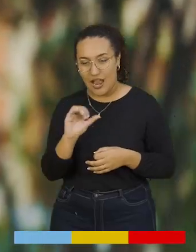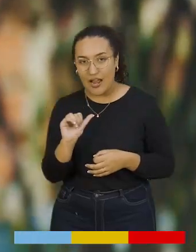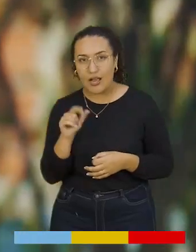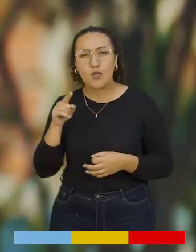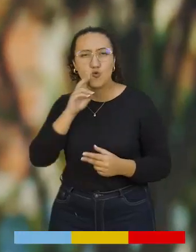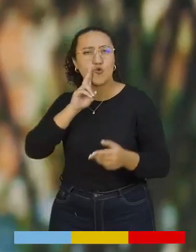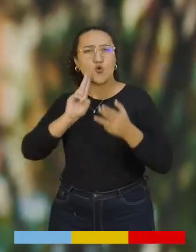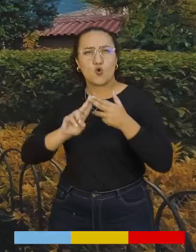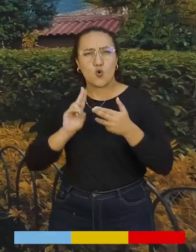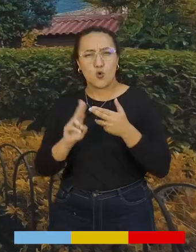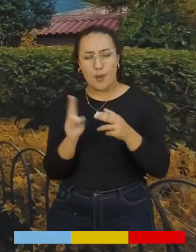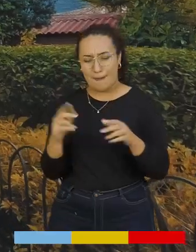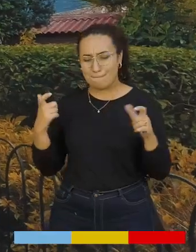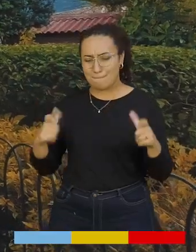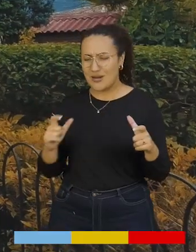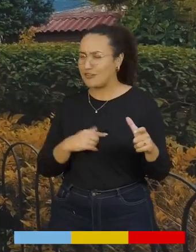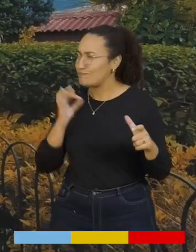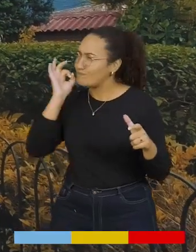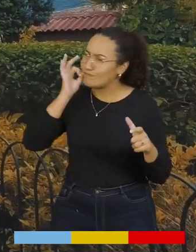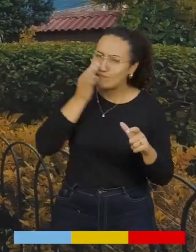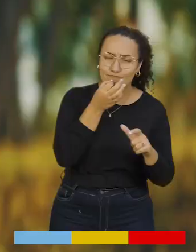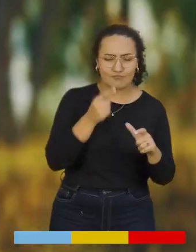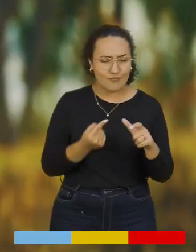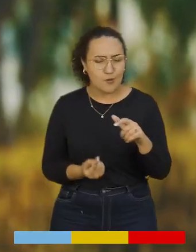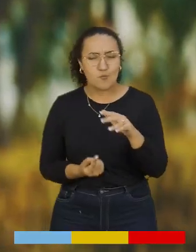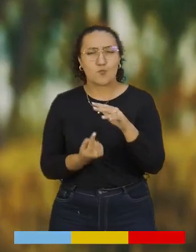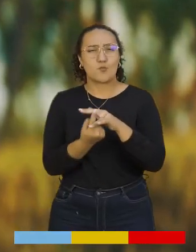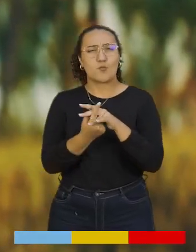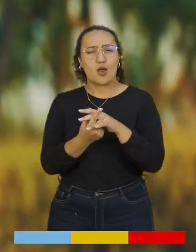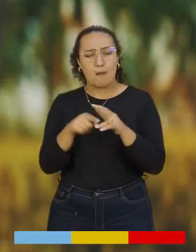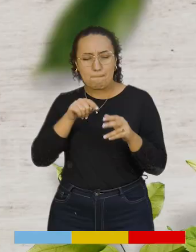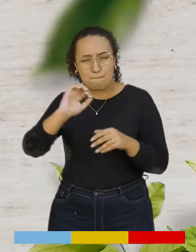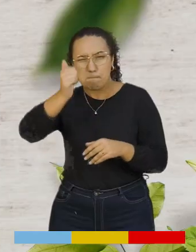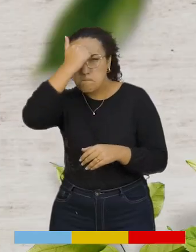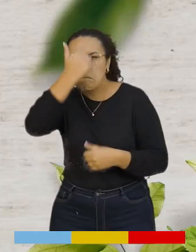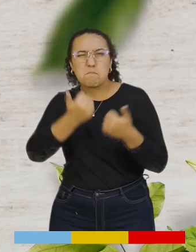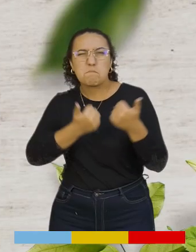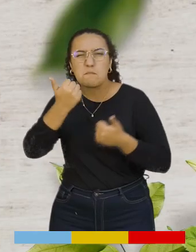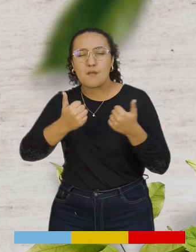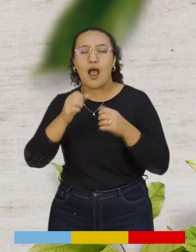conoceremos un plato exquisito a base de maíz. Vamos a conocerlo.